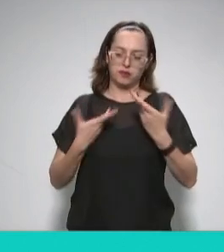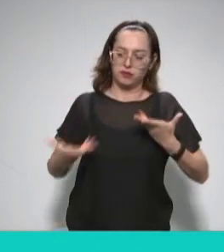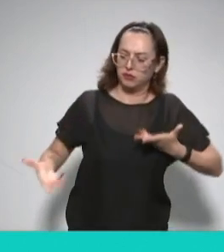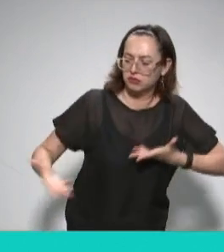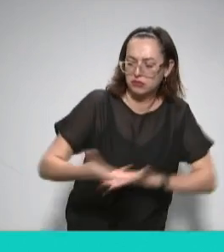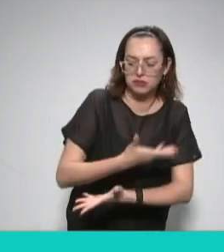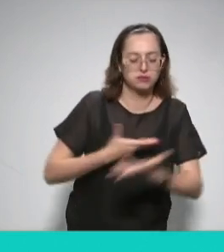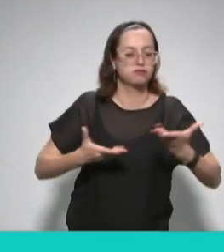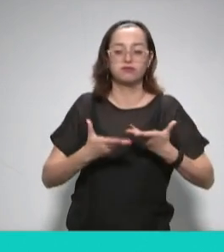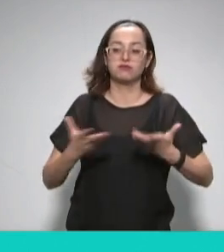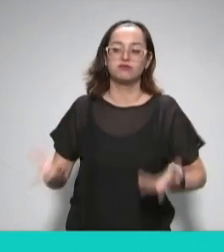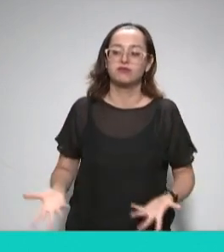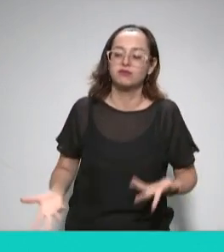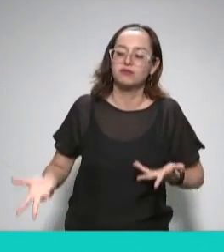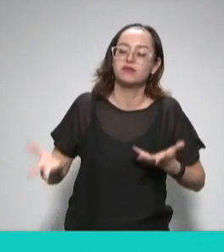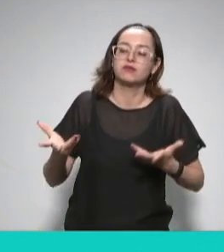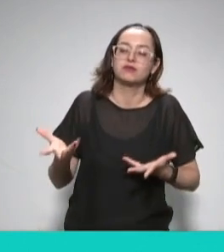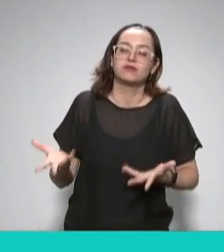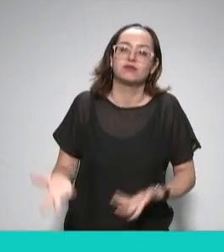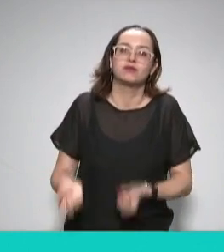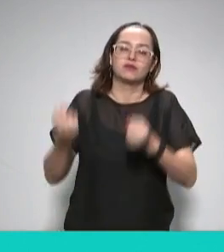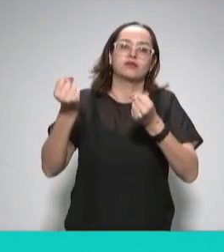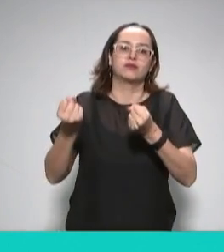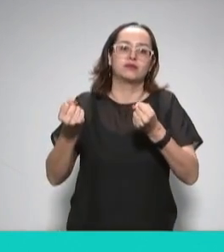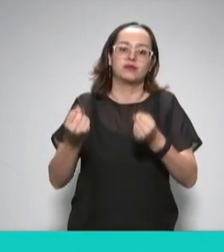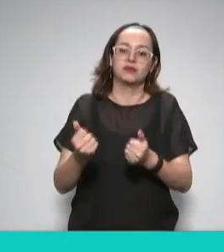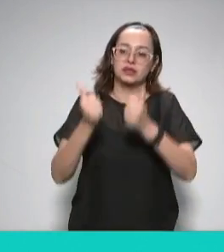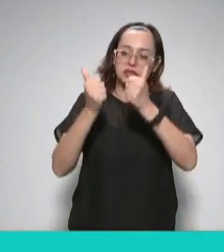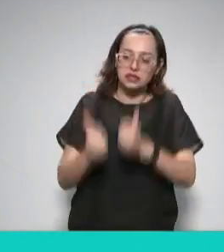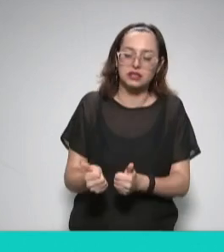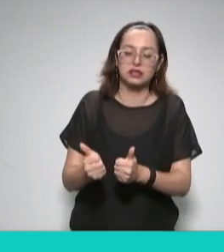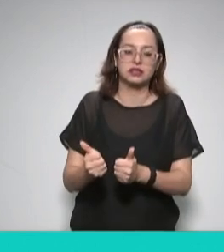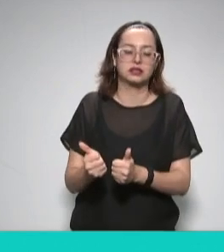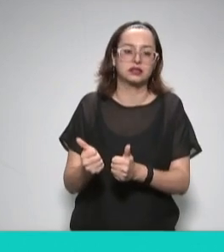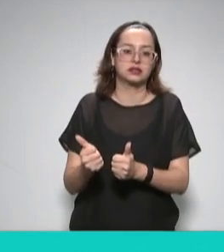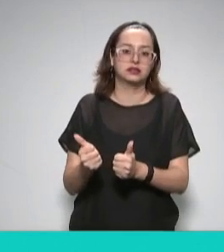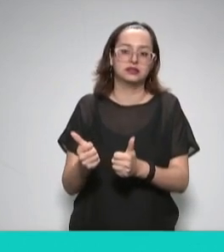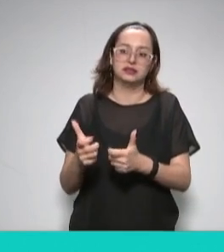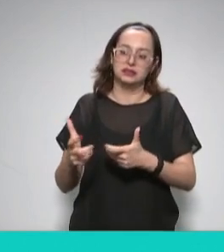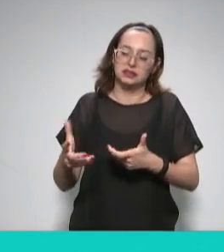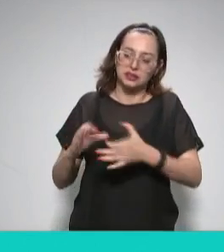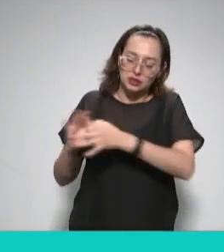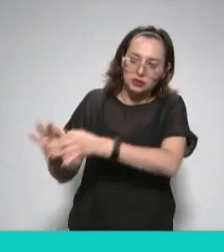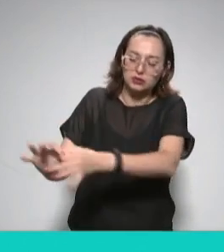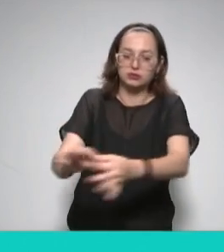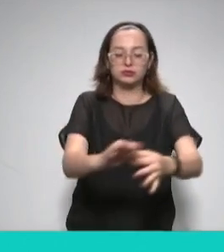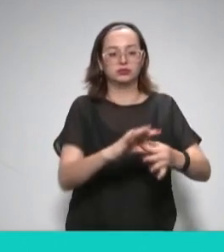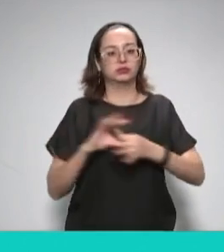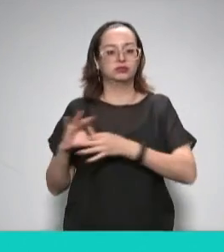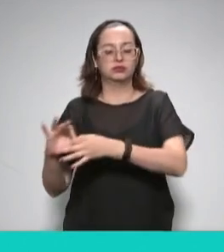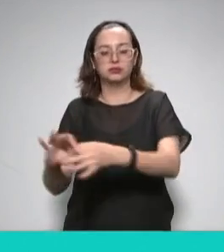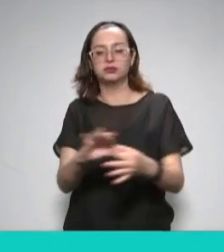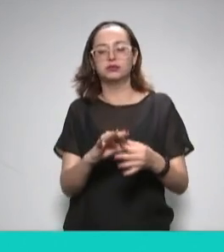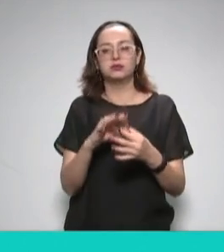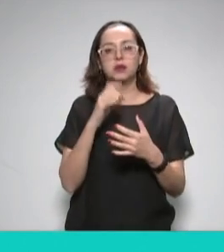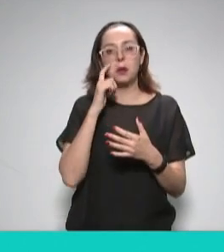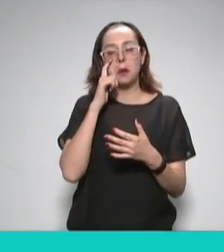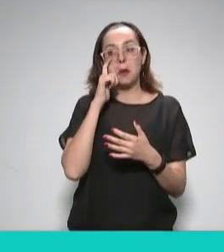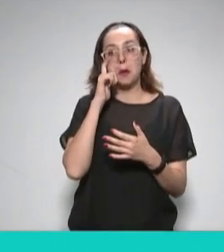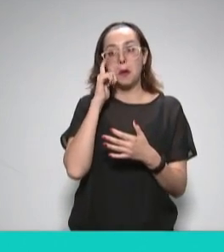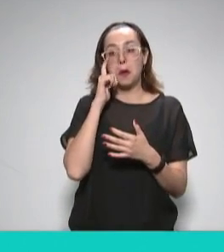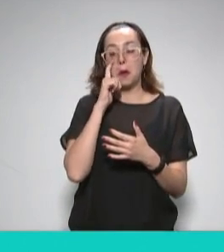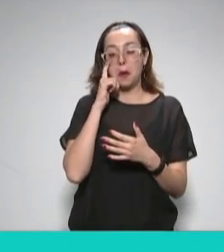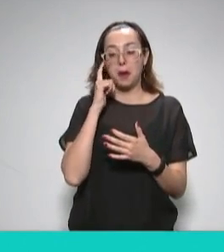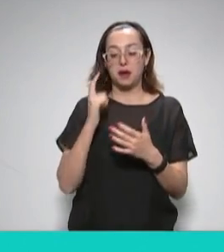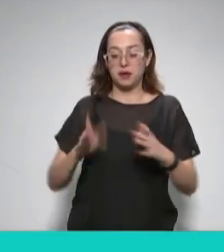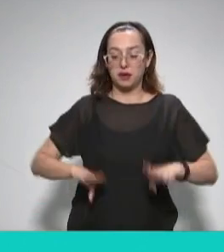La pervivencia, es decir, permanecer como sociedad bajo límites y muy diferentes